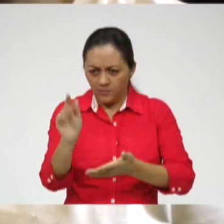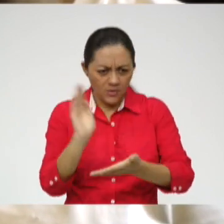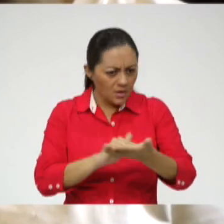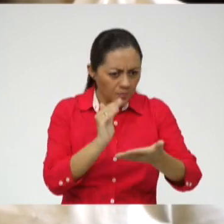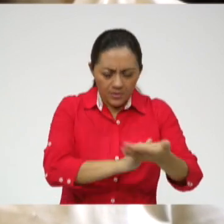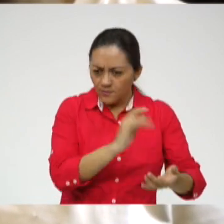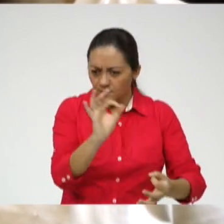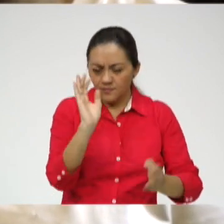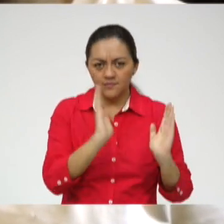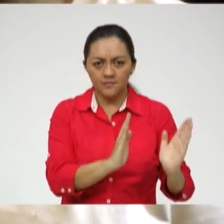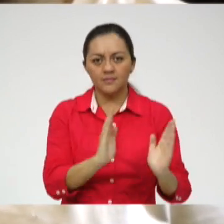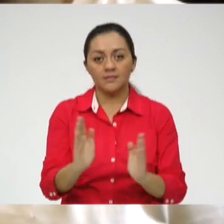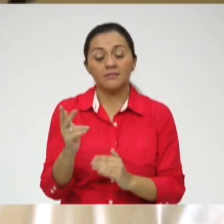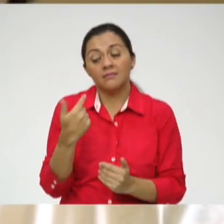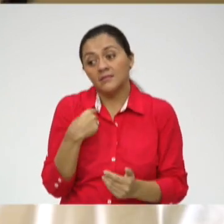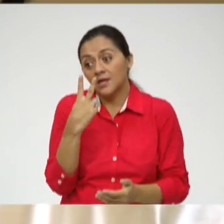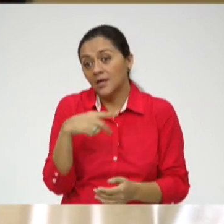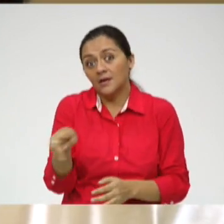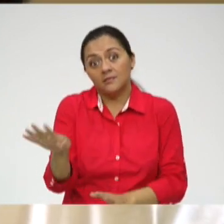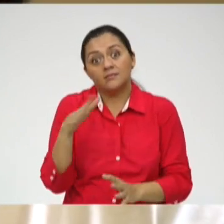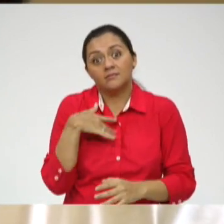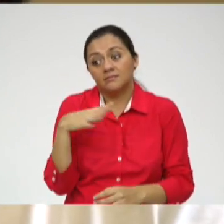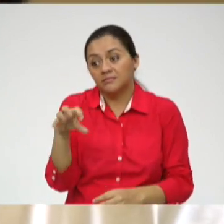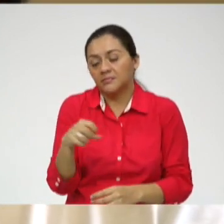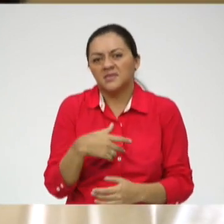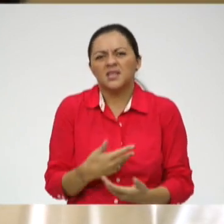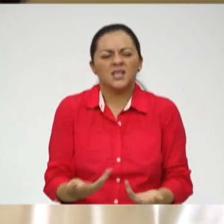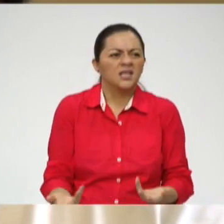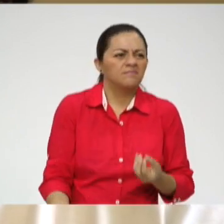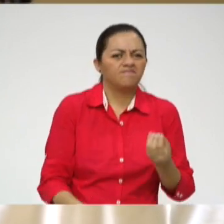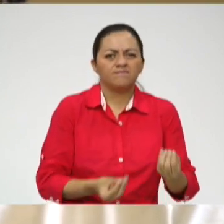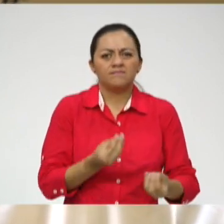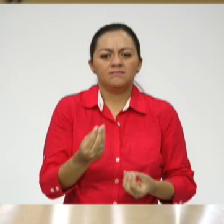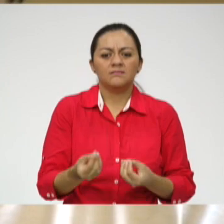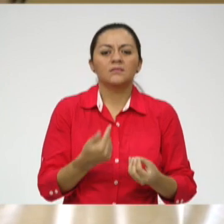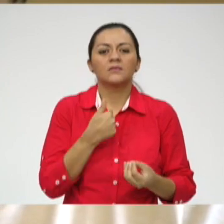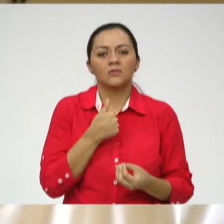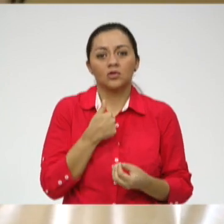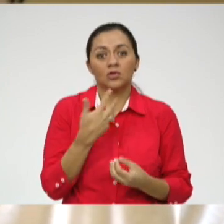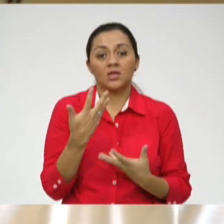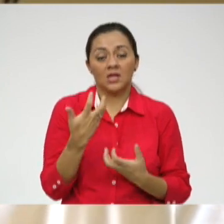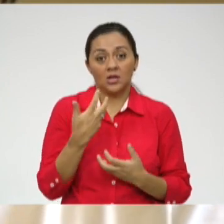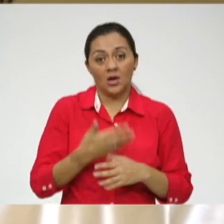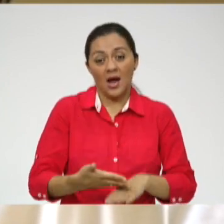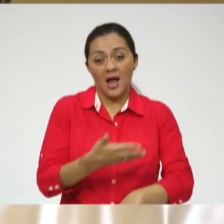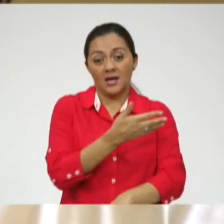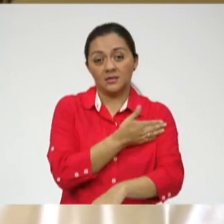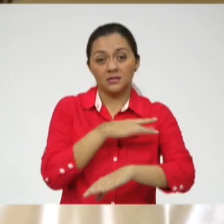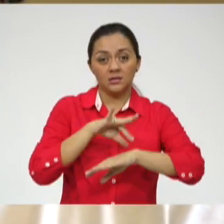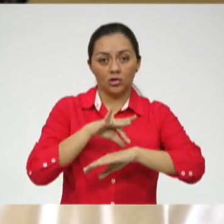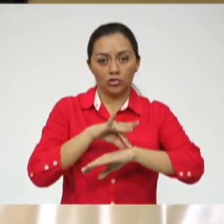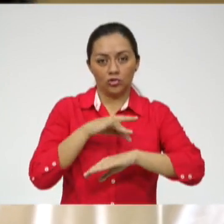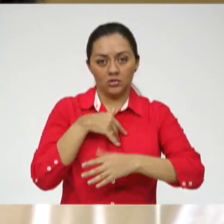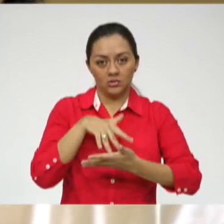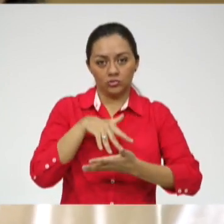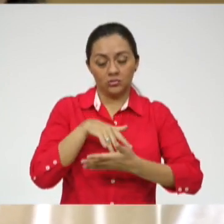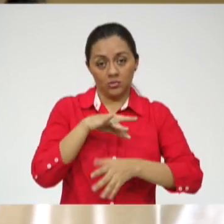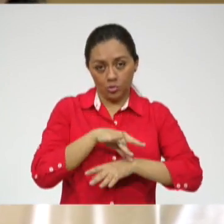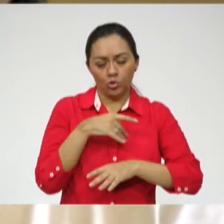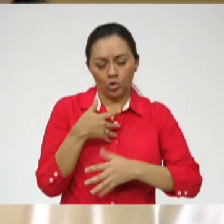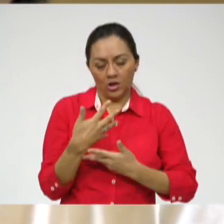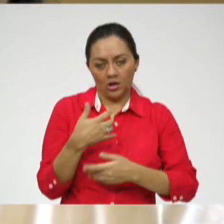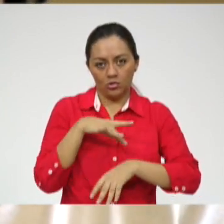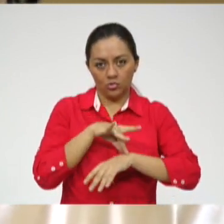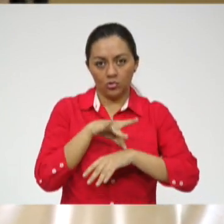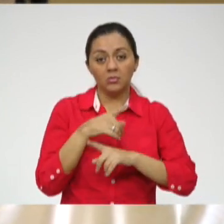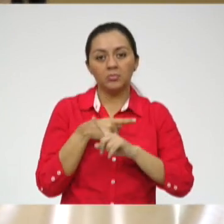desenvolve bien la web. Yo quería seguir medicina, pero lo económico y